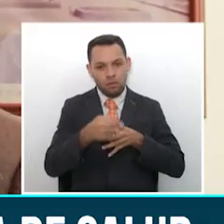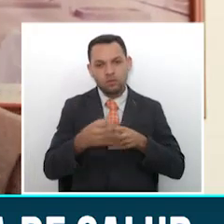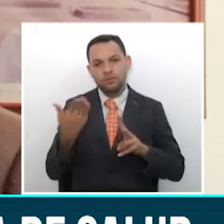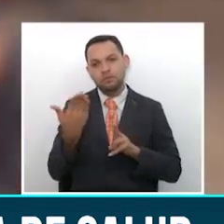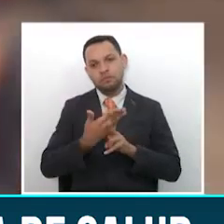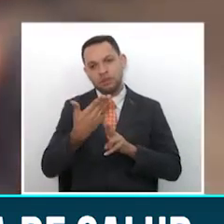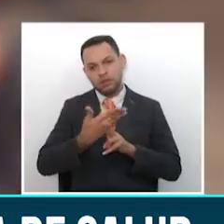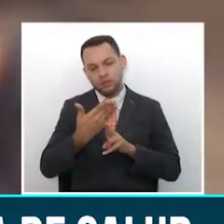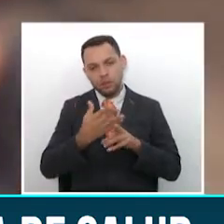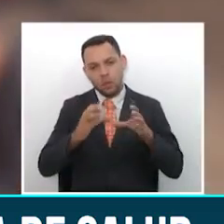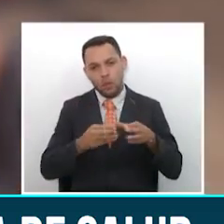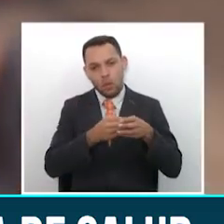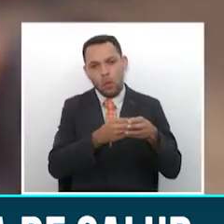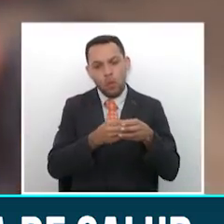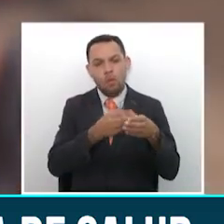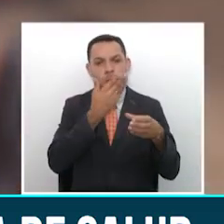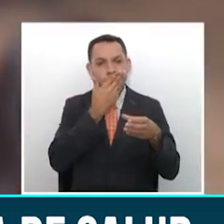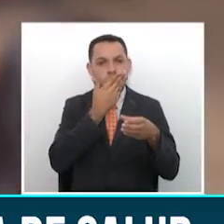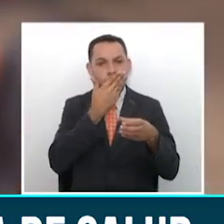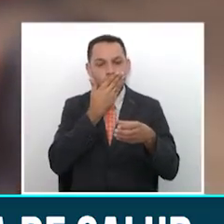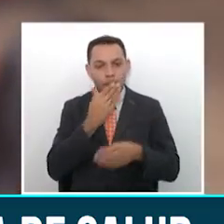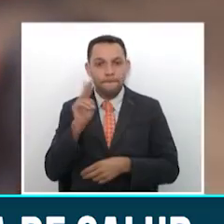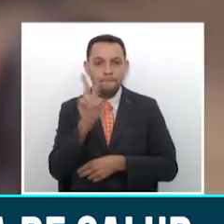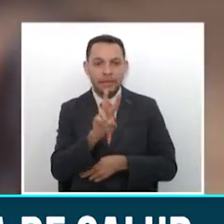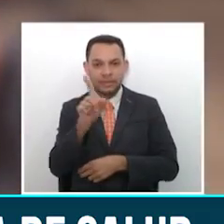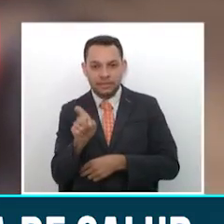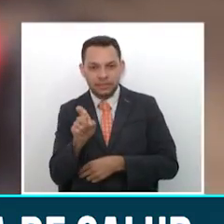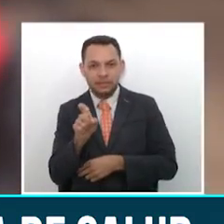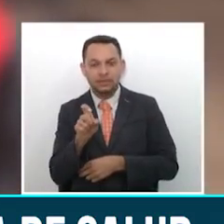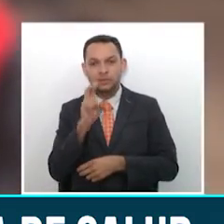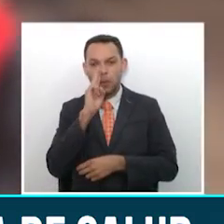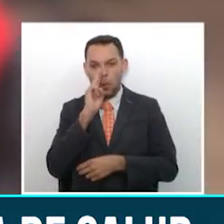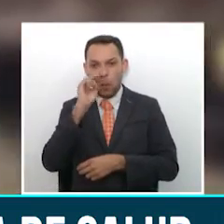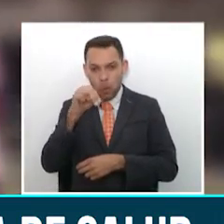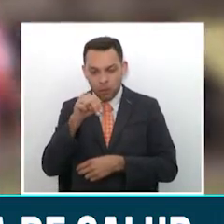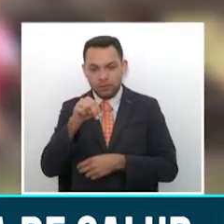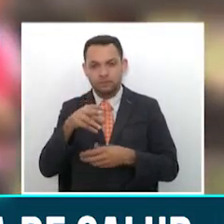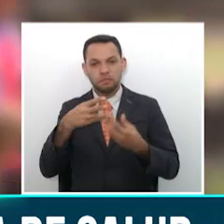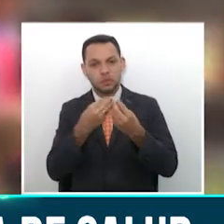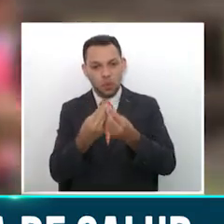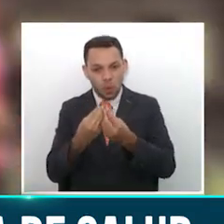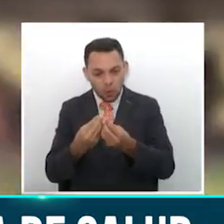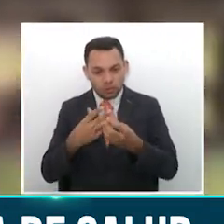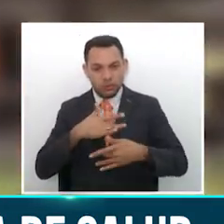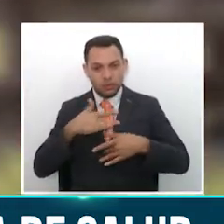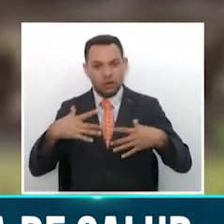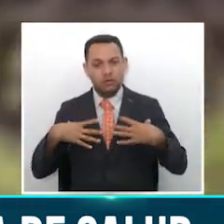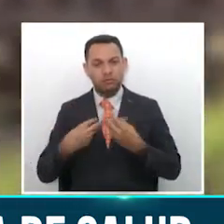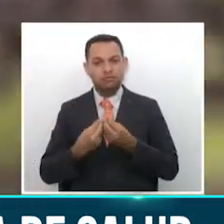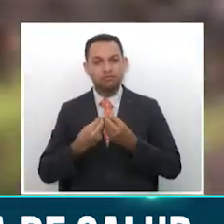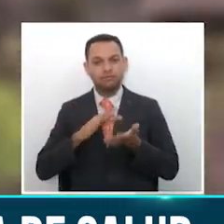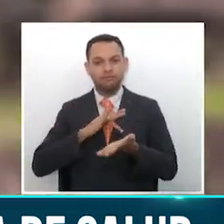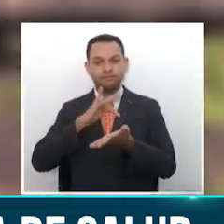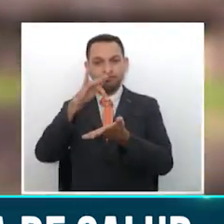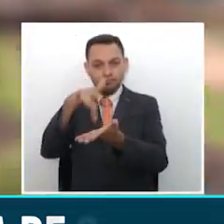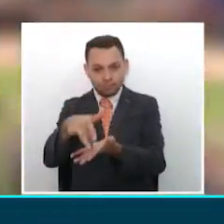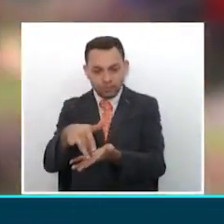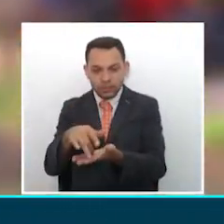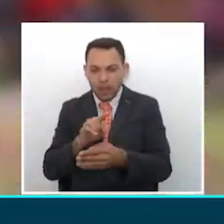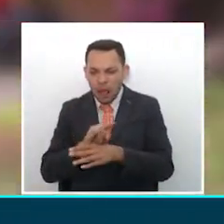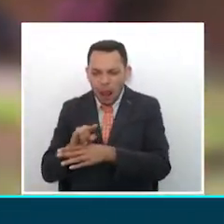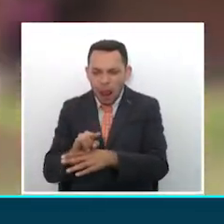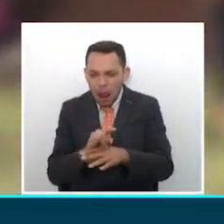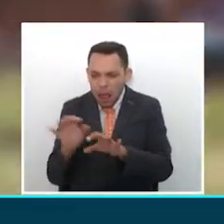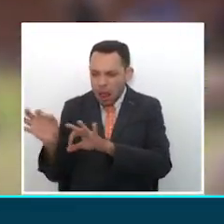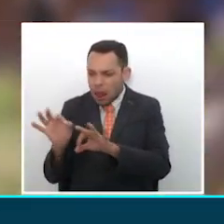las comunidades indígenas. El próximo 26 de junio varios funcionarios y especialistas en salud se trasladarán al municipio de Mistrató para realizar la